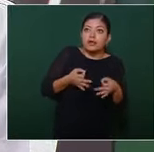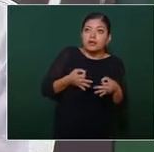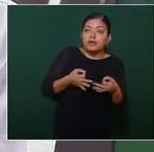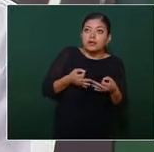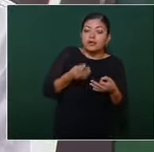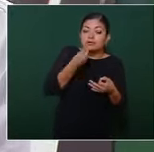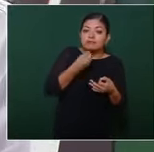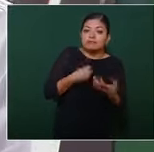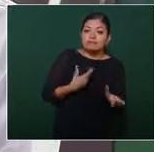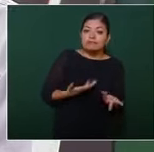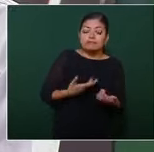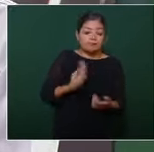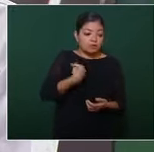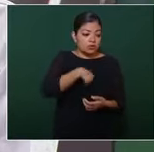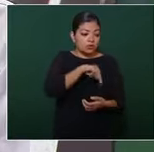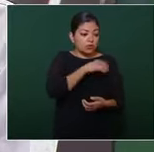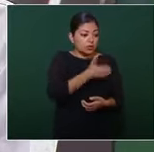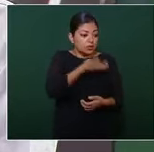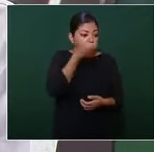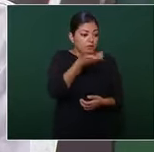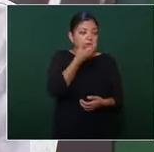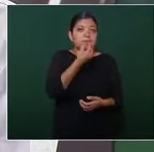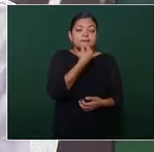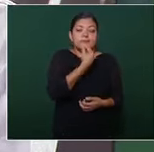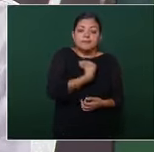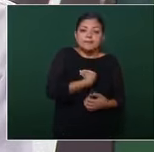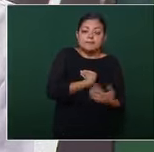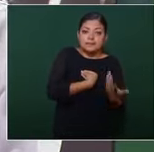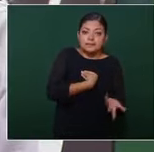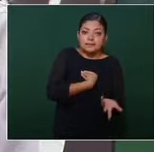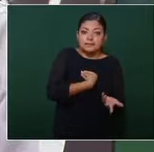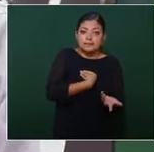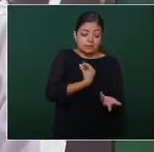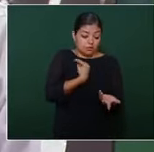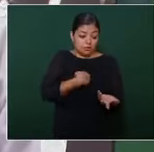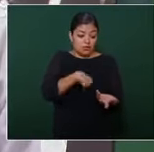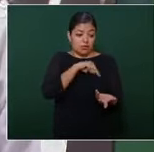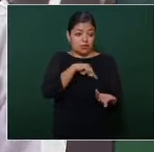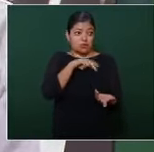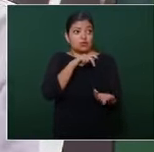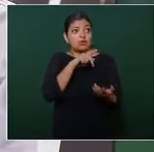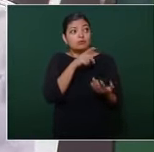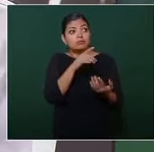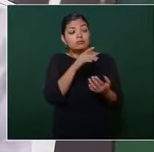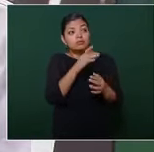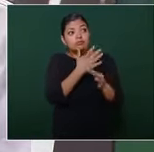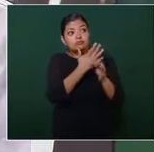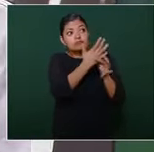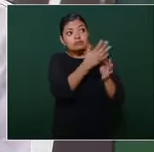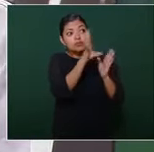de nuestros principios de lo que establece nuestra Constitución